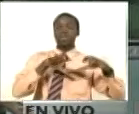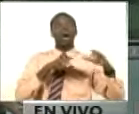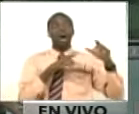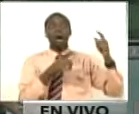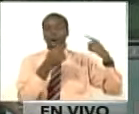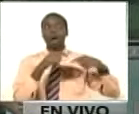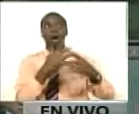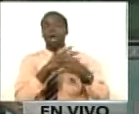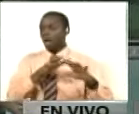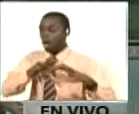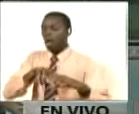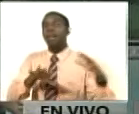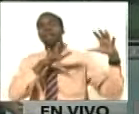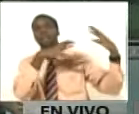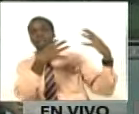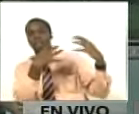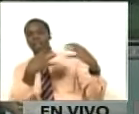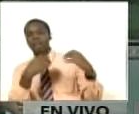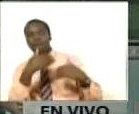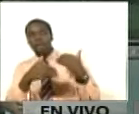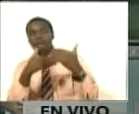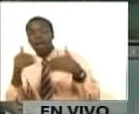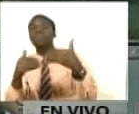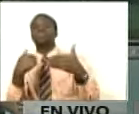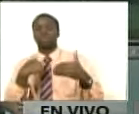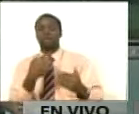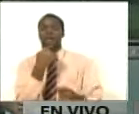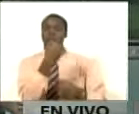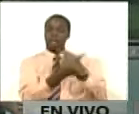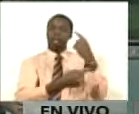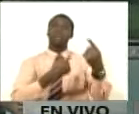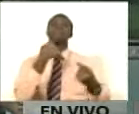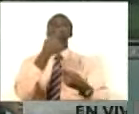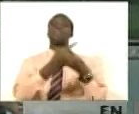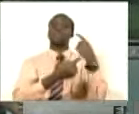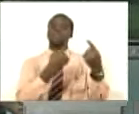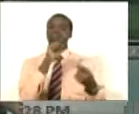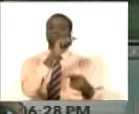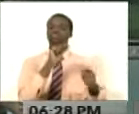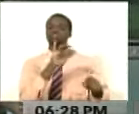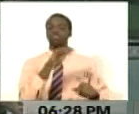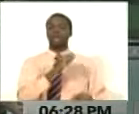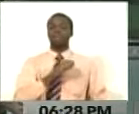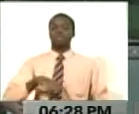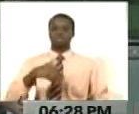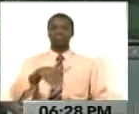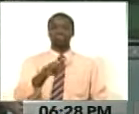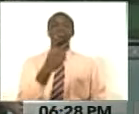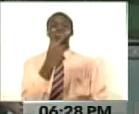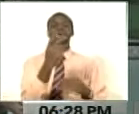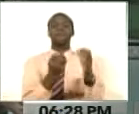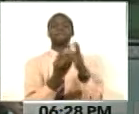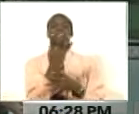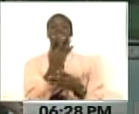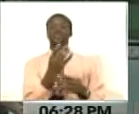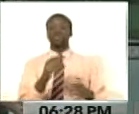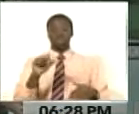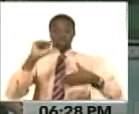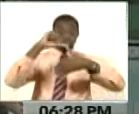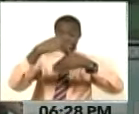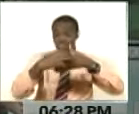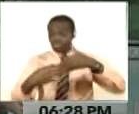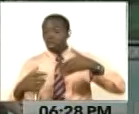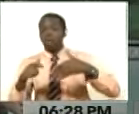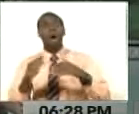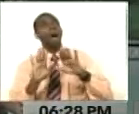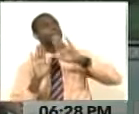ejecutando contra nuestra nación. A los hermanos países y pueblos que han acompañado a Venezuela les